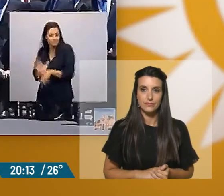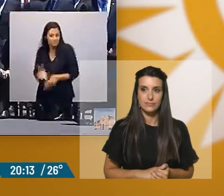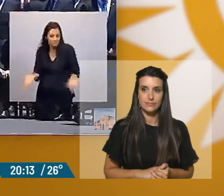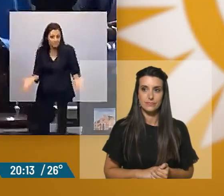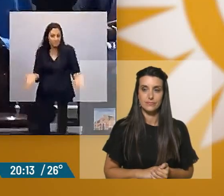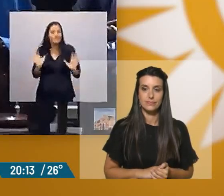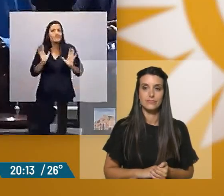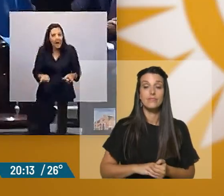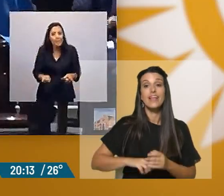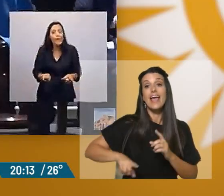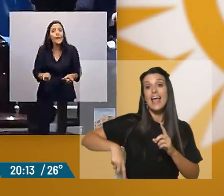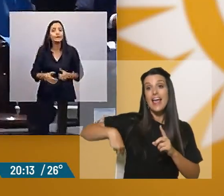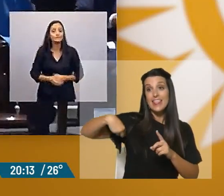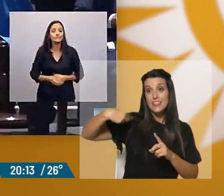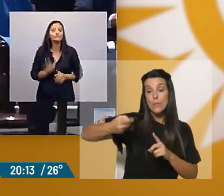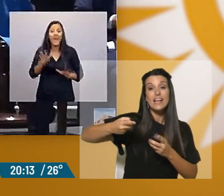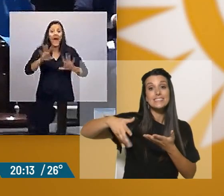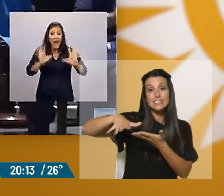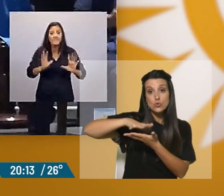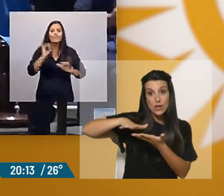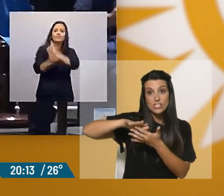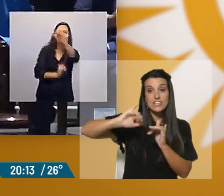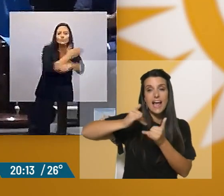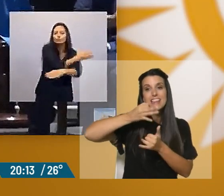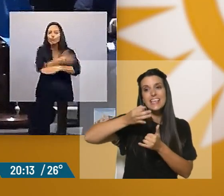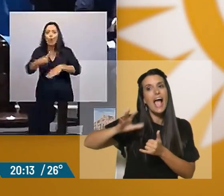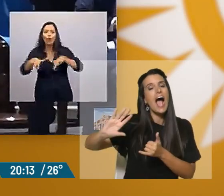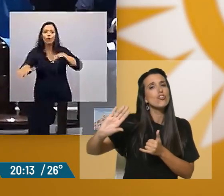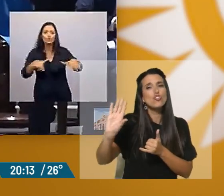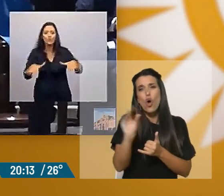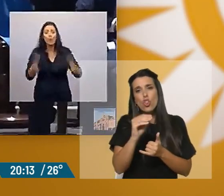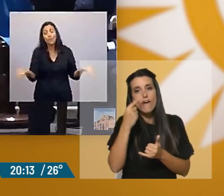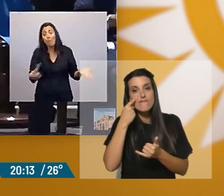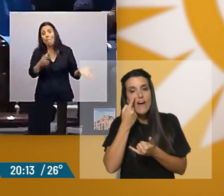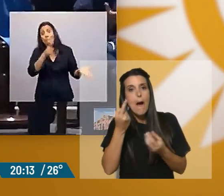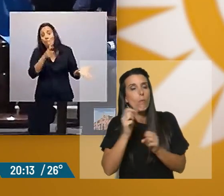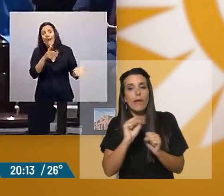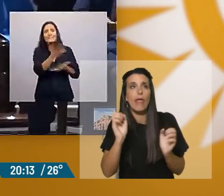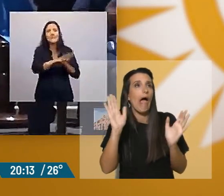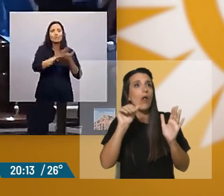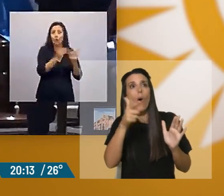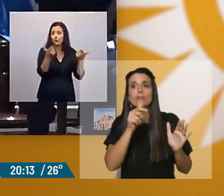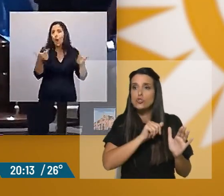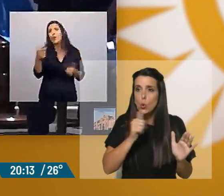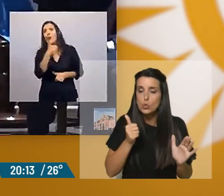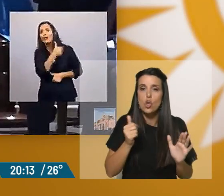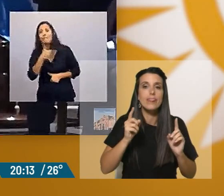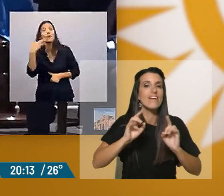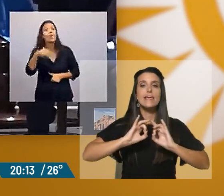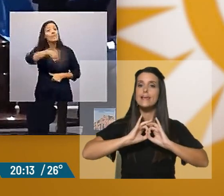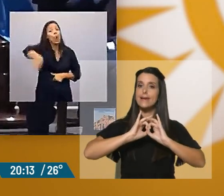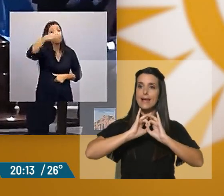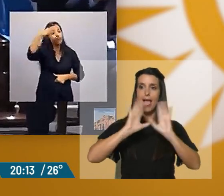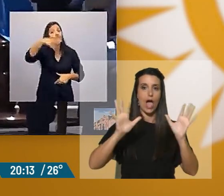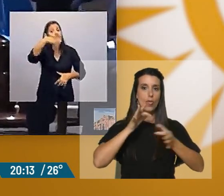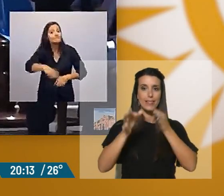Luego de dicho cuadro de situación, que a todas luces parece irremontable, debe quedar claro que